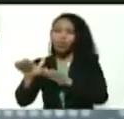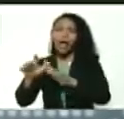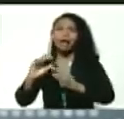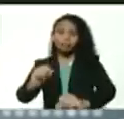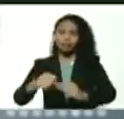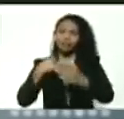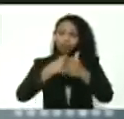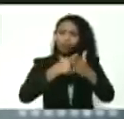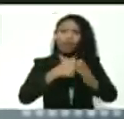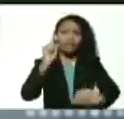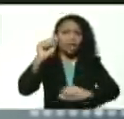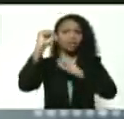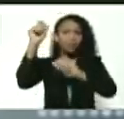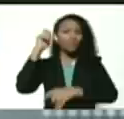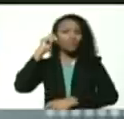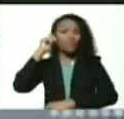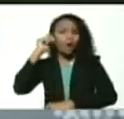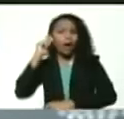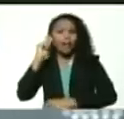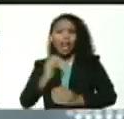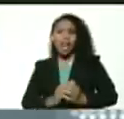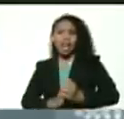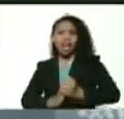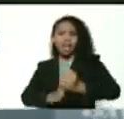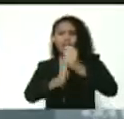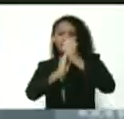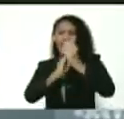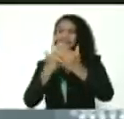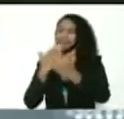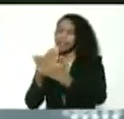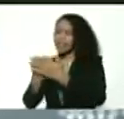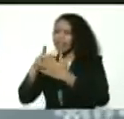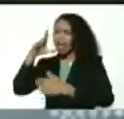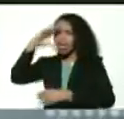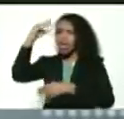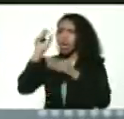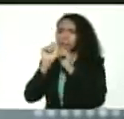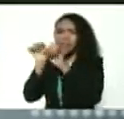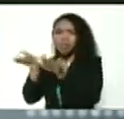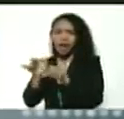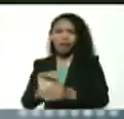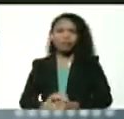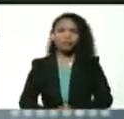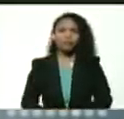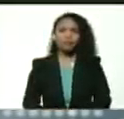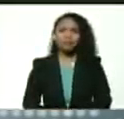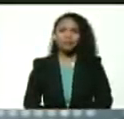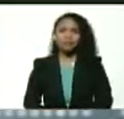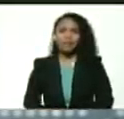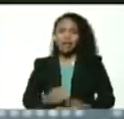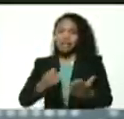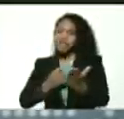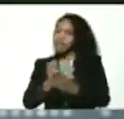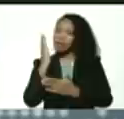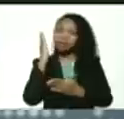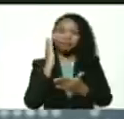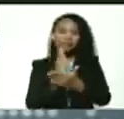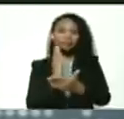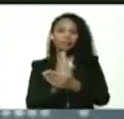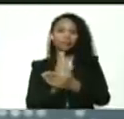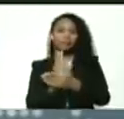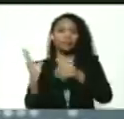mujer lideresa gracias que Dios te bendiga leales siempre